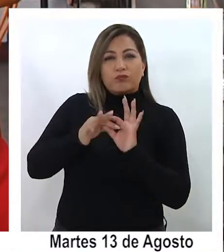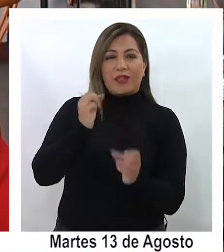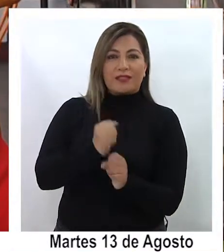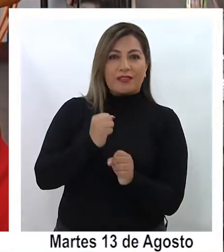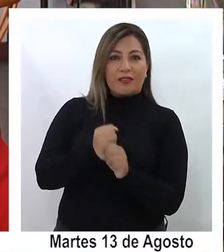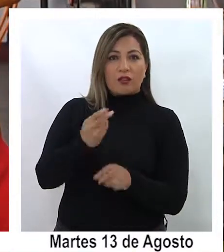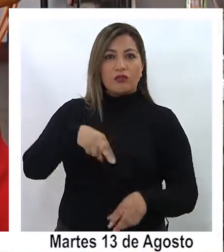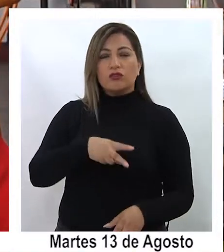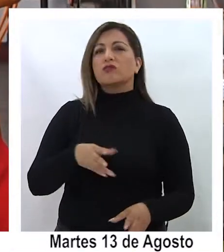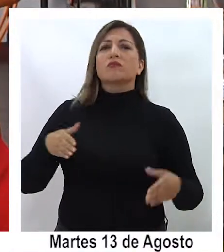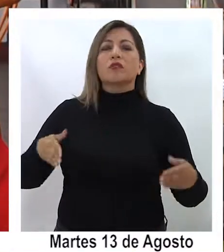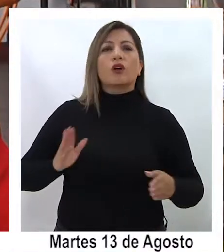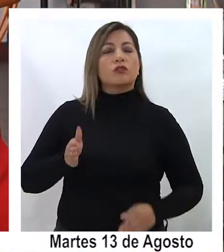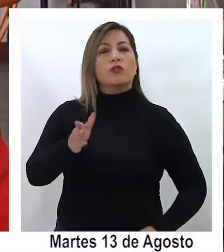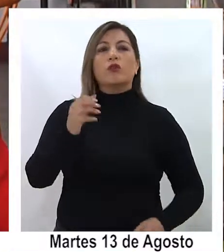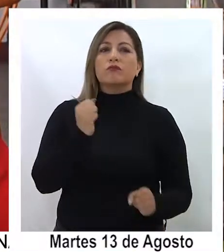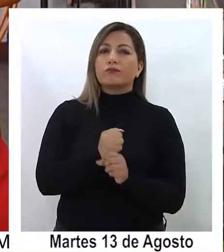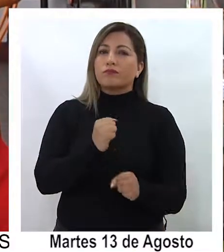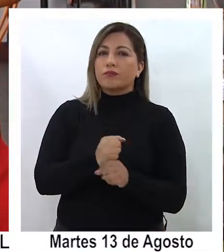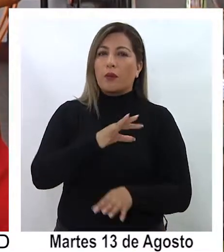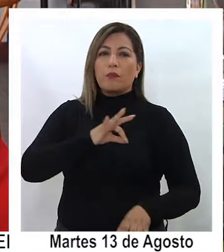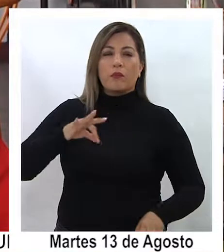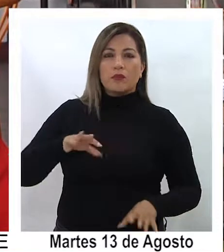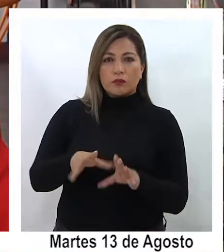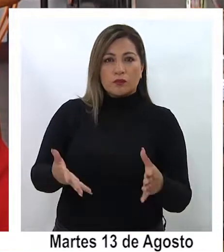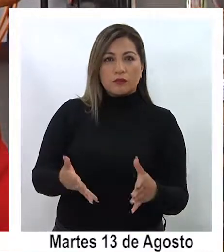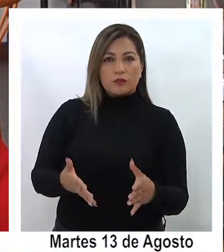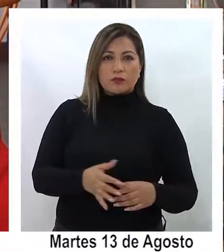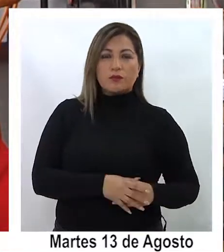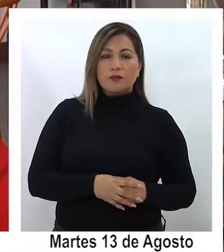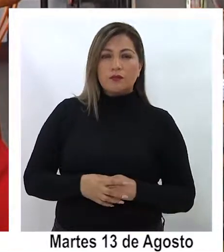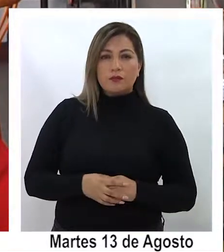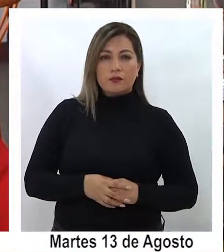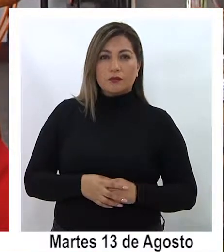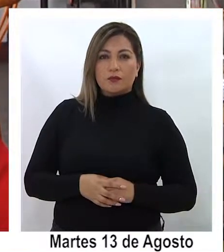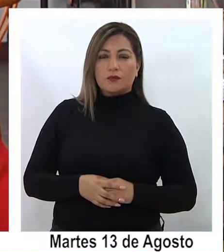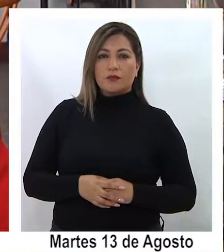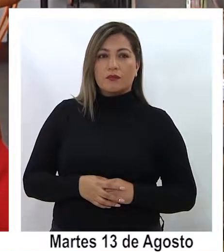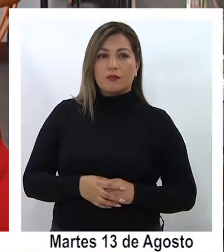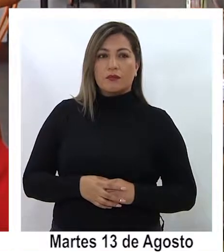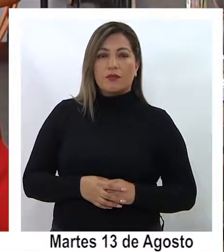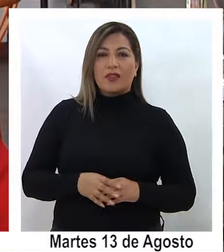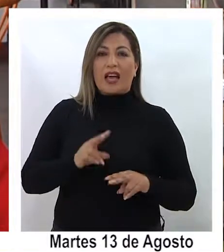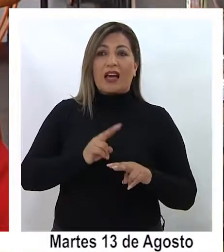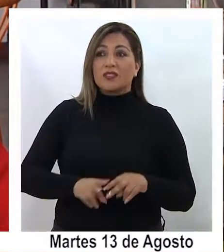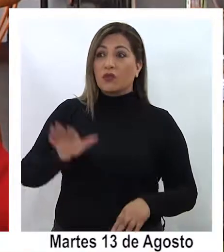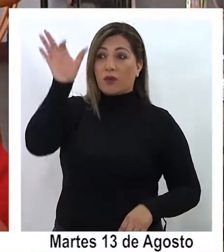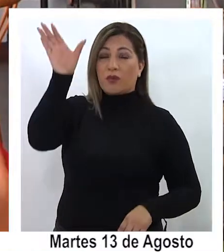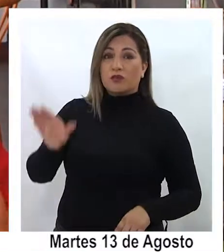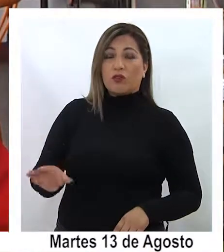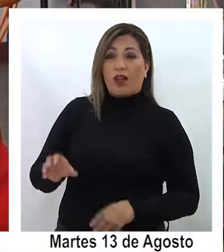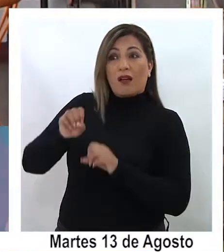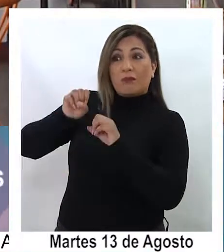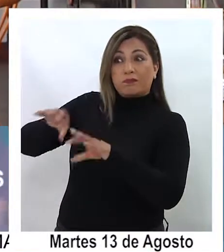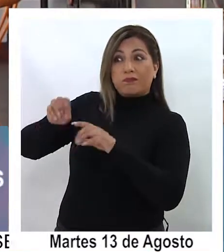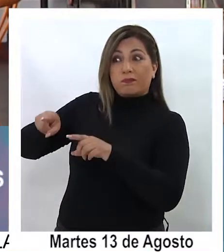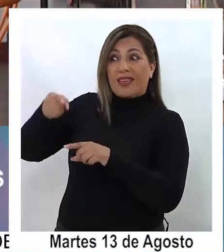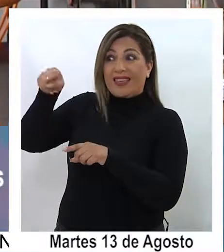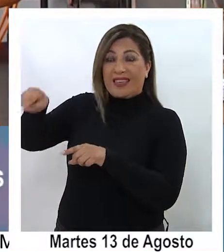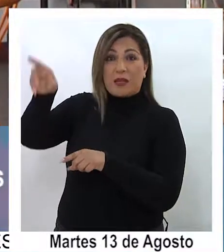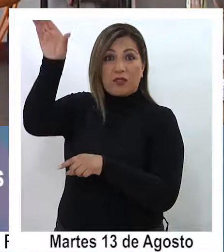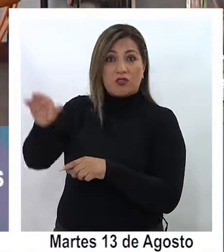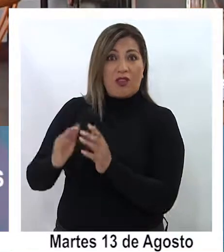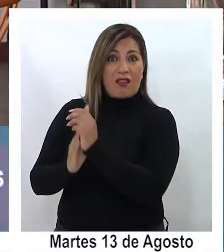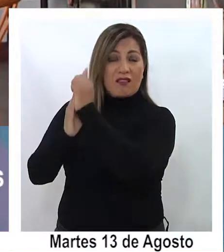donde estamos trabajando con compromisos ministeriales, por ejemplo el formador de formadores con el objeto de capacitar a